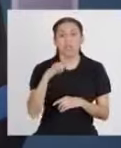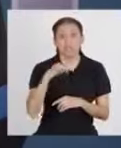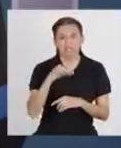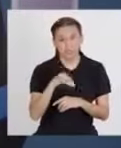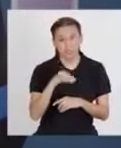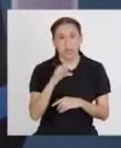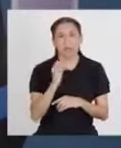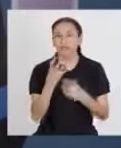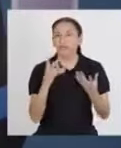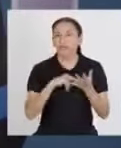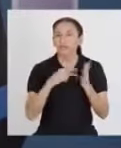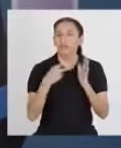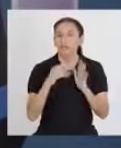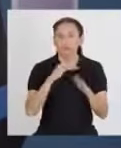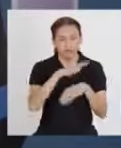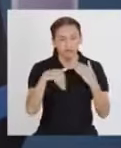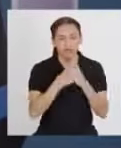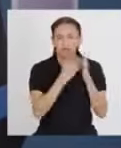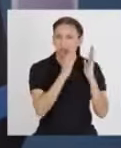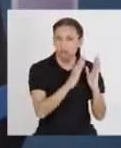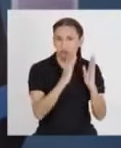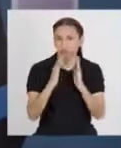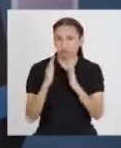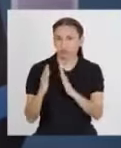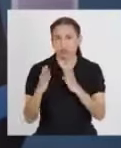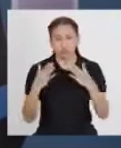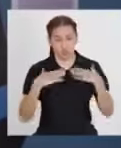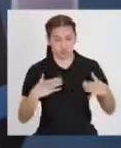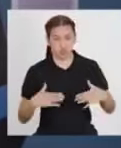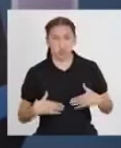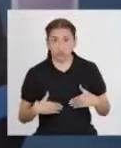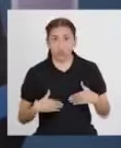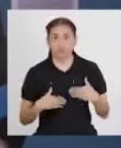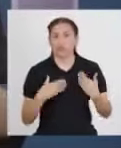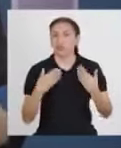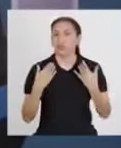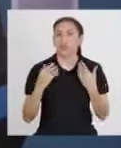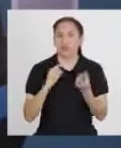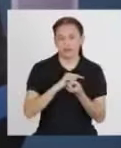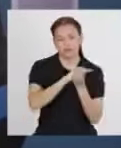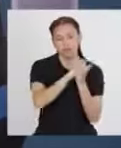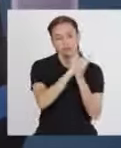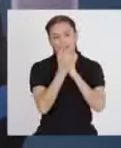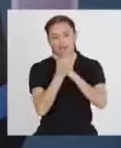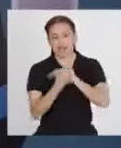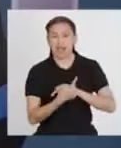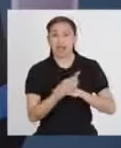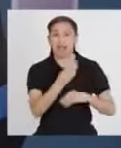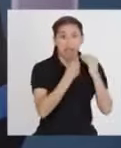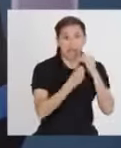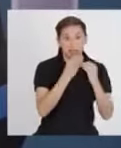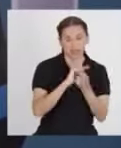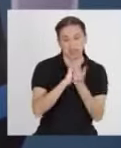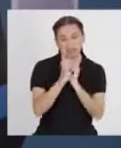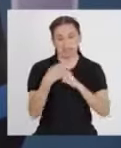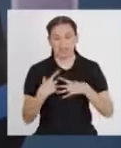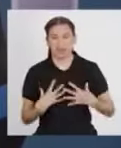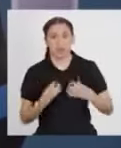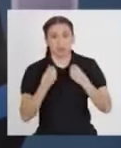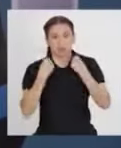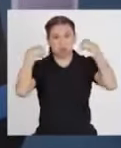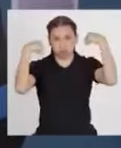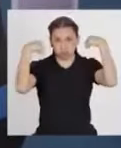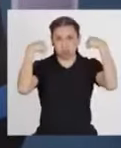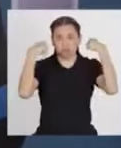refiere a todos los procesos en los que nuestro cuerpo convierte los alimentos en energía,